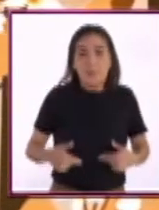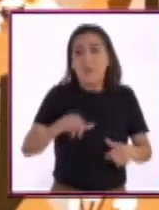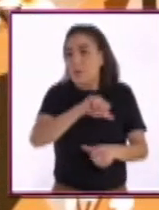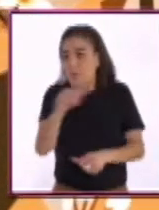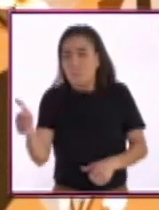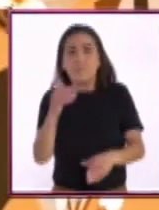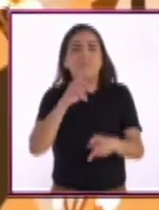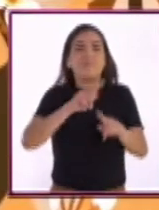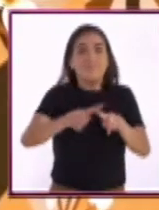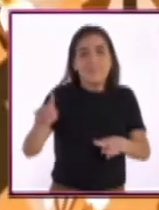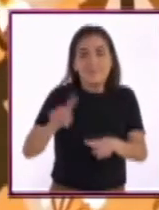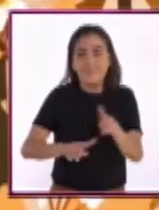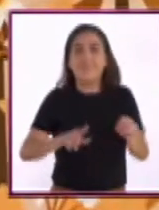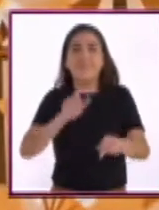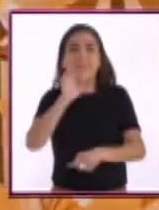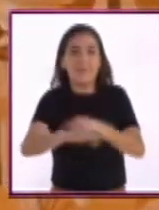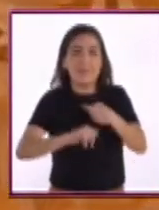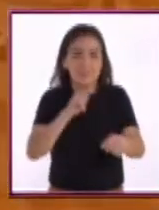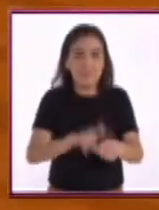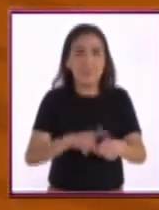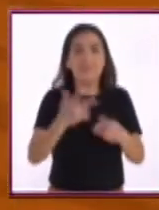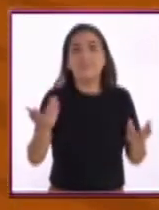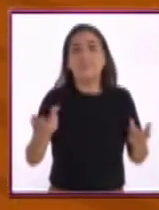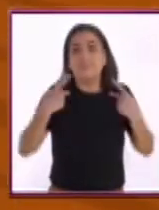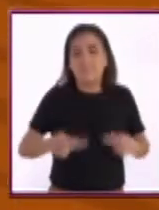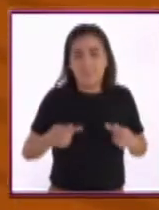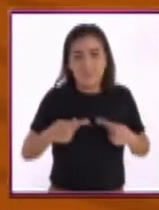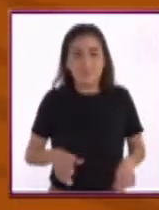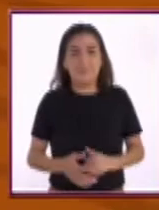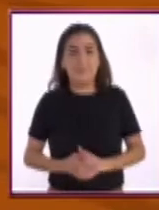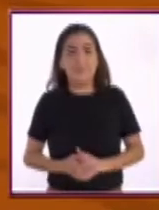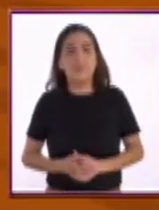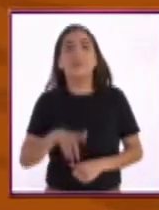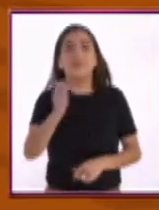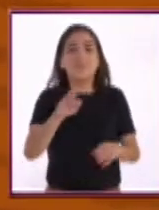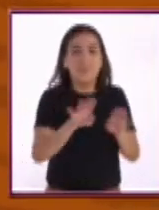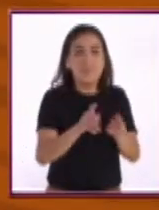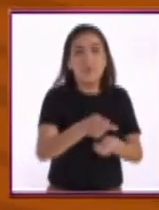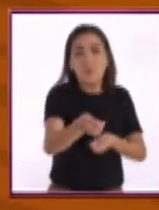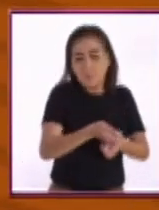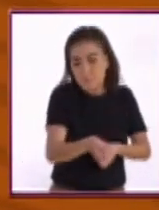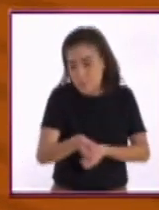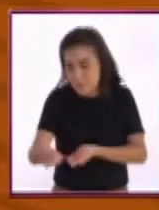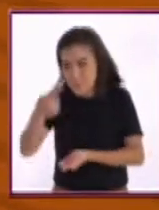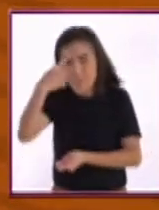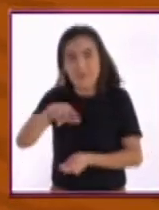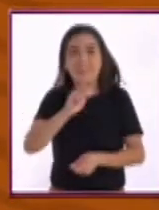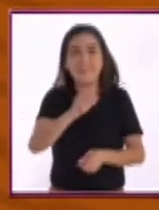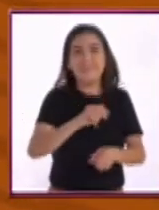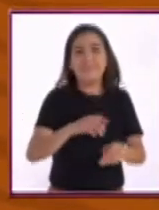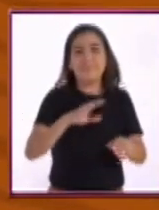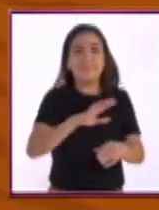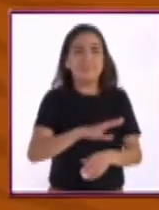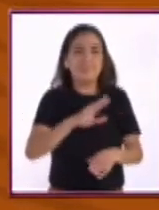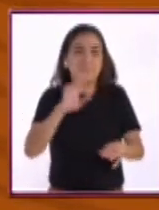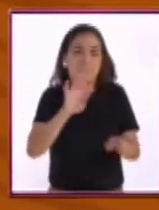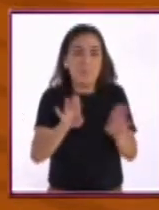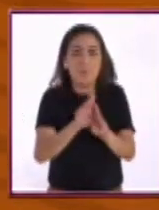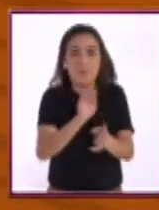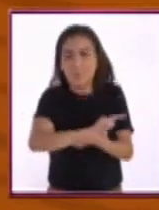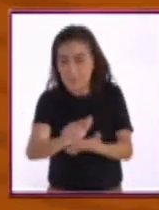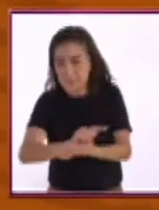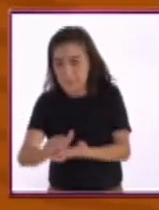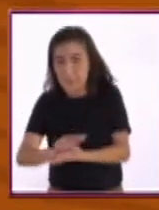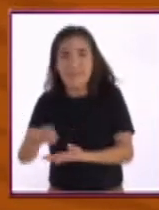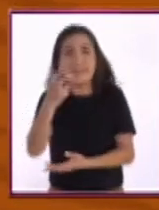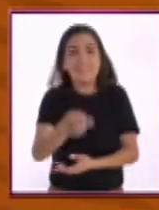para humanos ni para las demás especies. Debido al uso extensivo de pesticidas y a la destrucción del medio ambiente, con